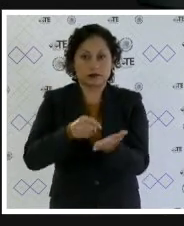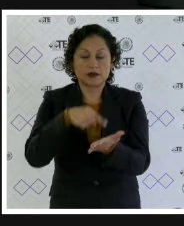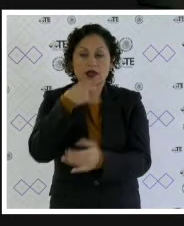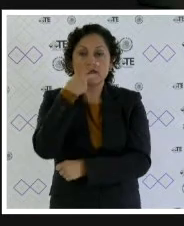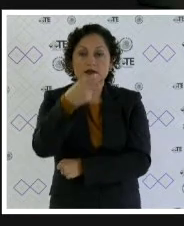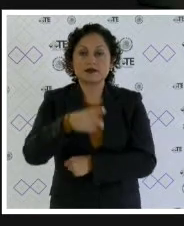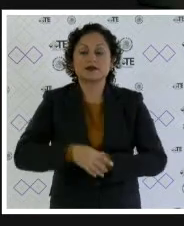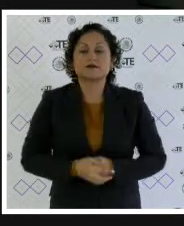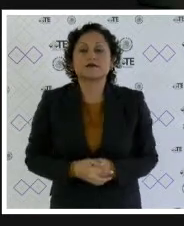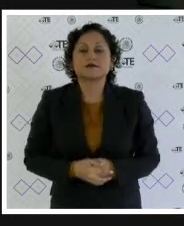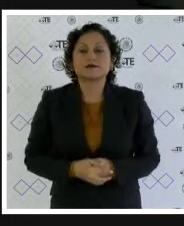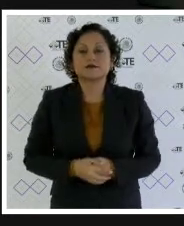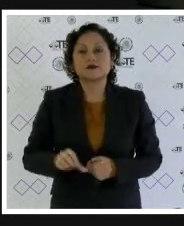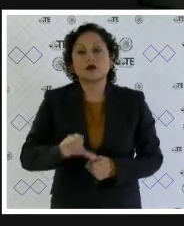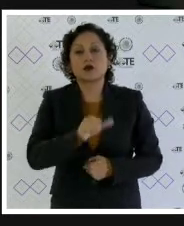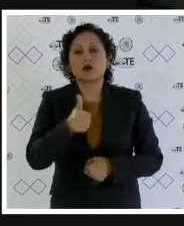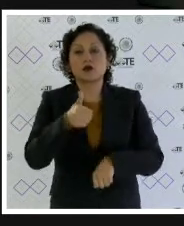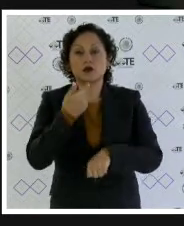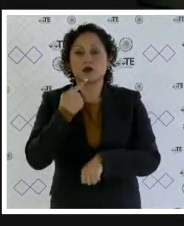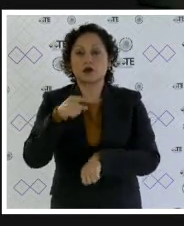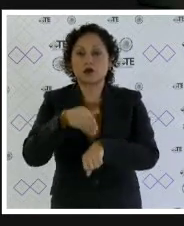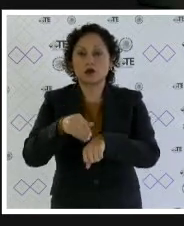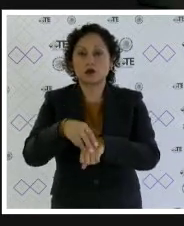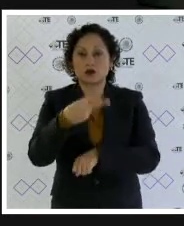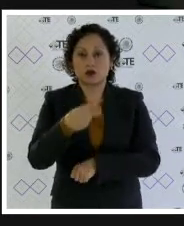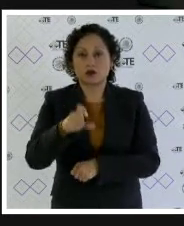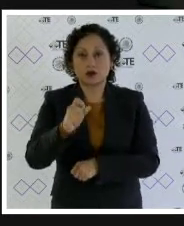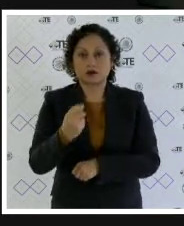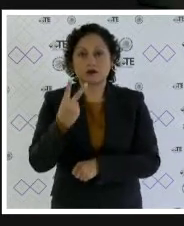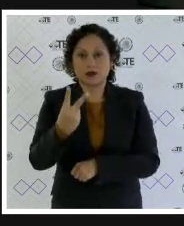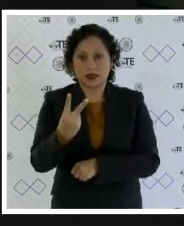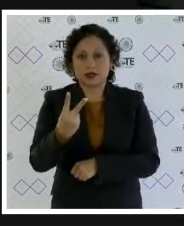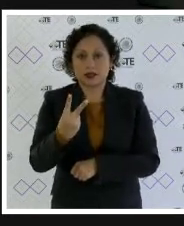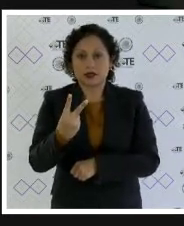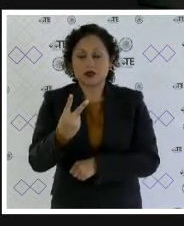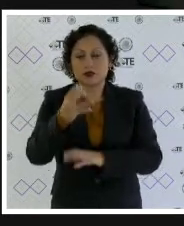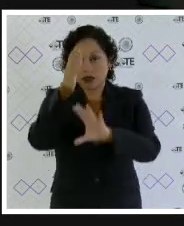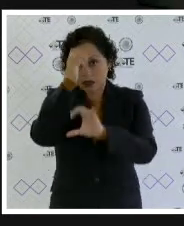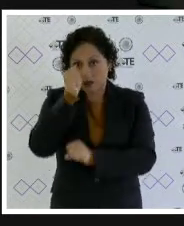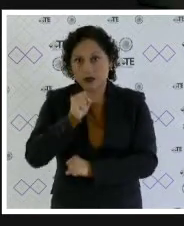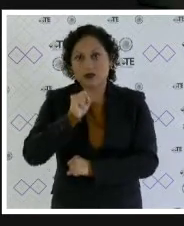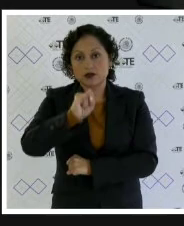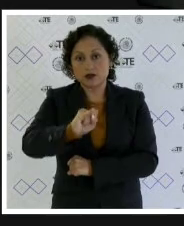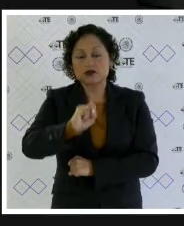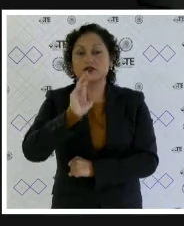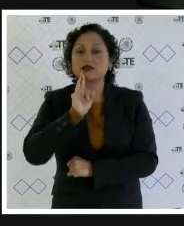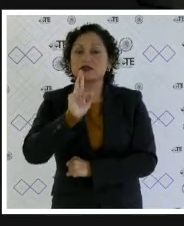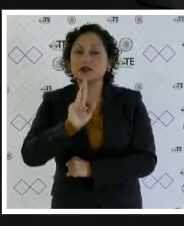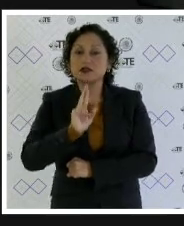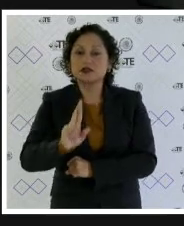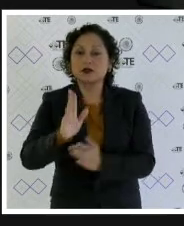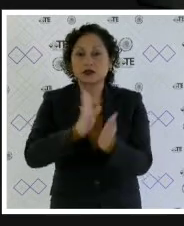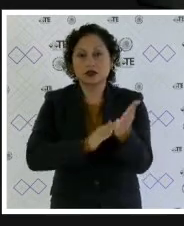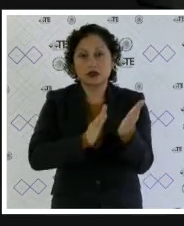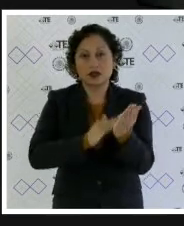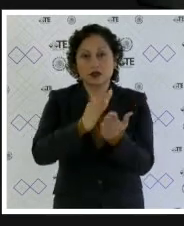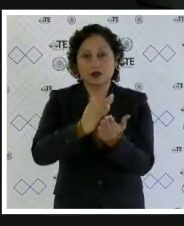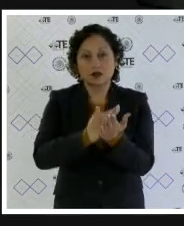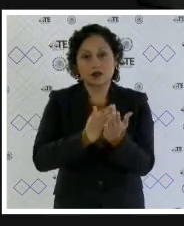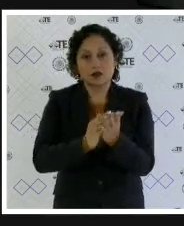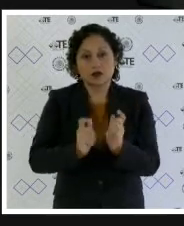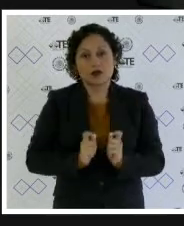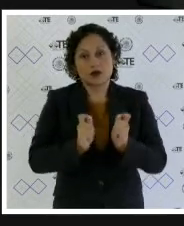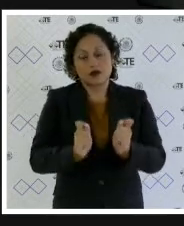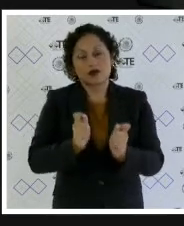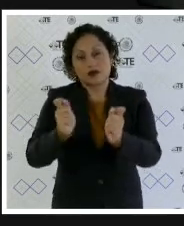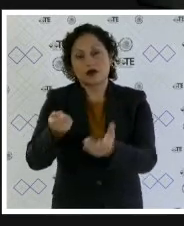en el juicio electoral 222 se confirma en lo que fue en materia de la impugnación los resultados y la constancia de asignación de la elección de la